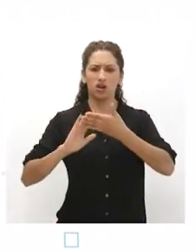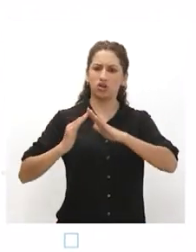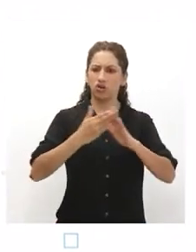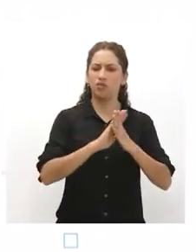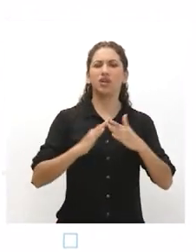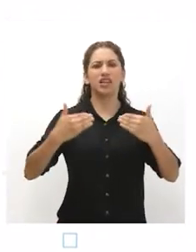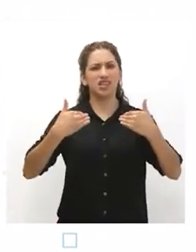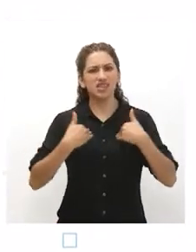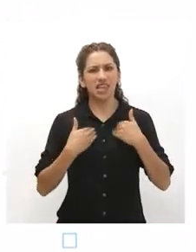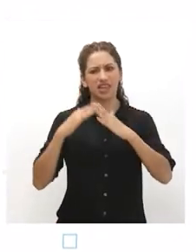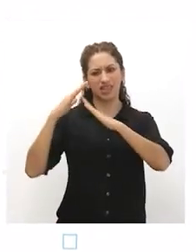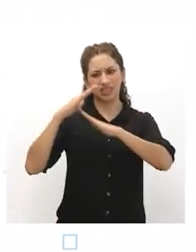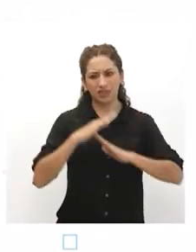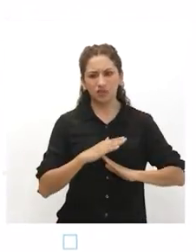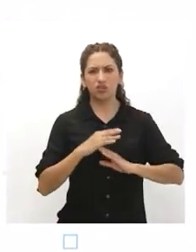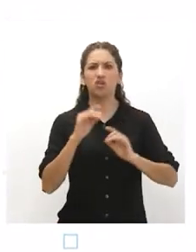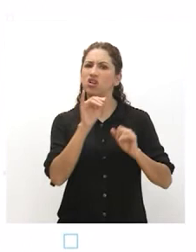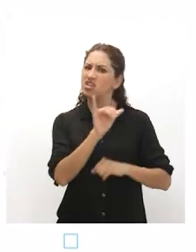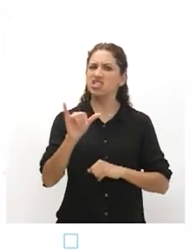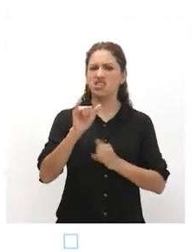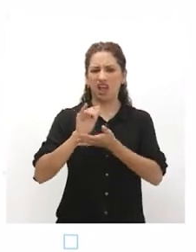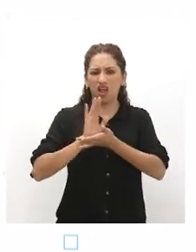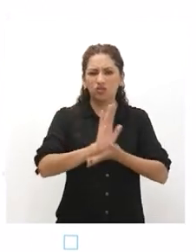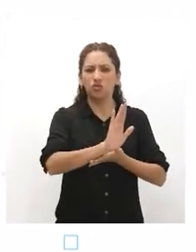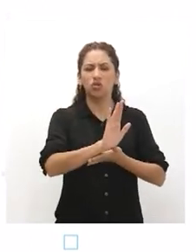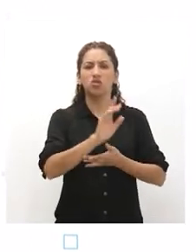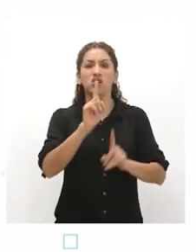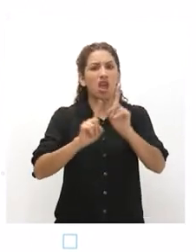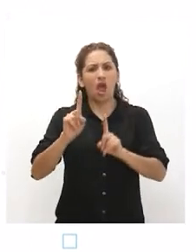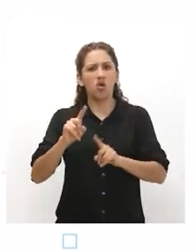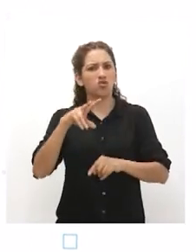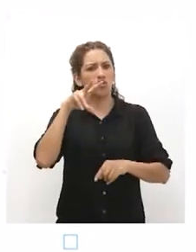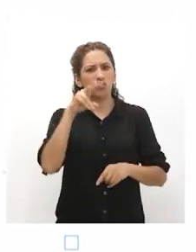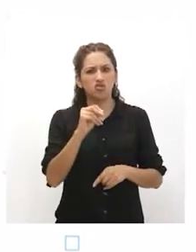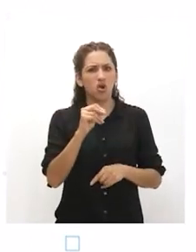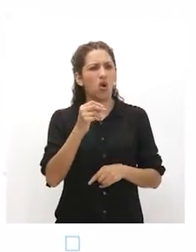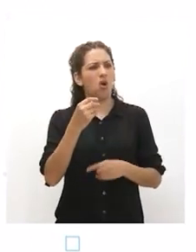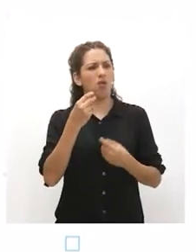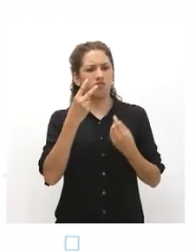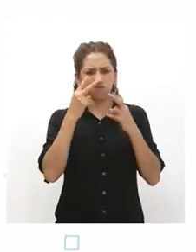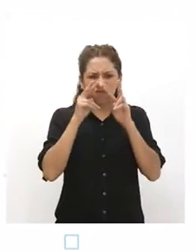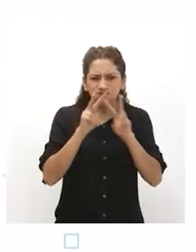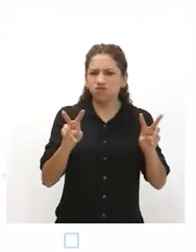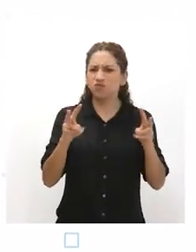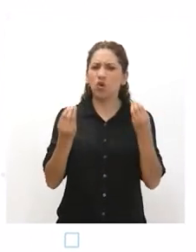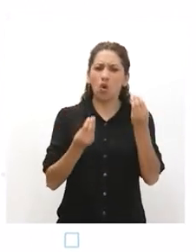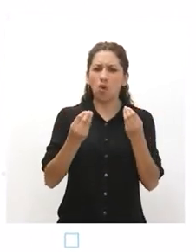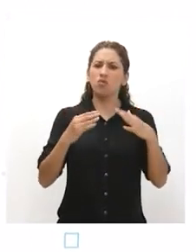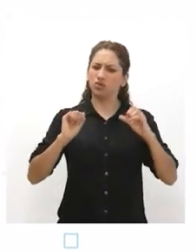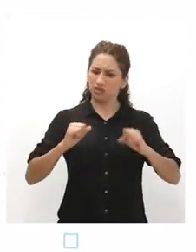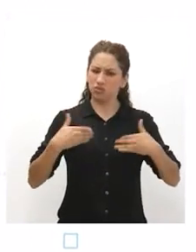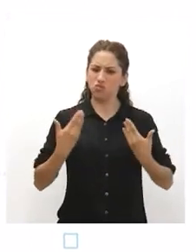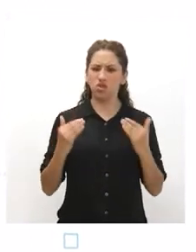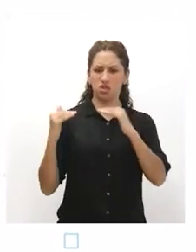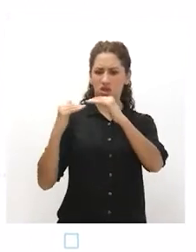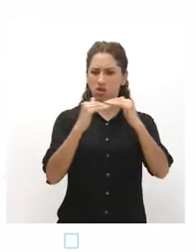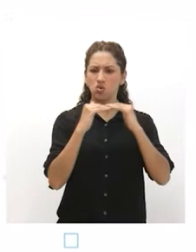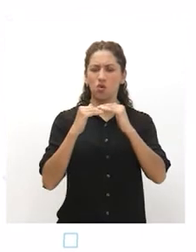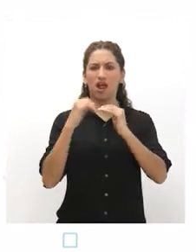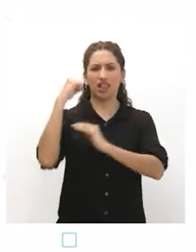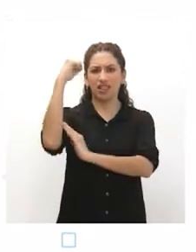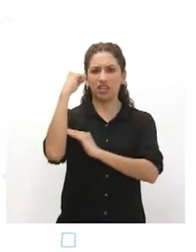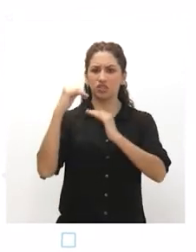sociedad existe discriminación y exclusión y no nos reconocemos como sujetos en igualdad de derechos y oportunidades?